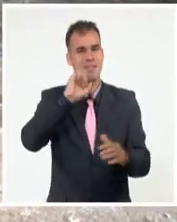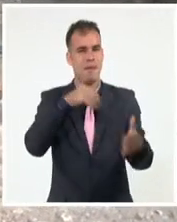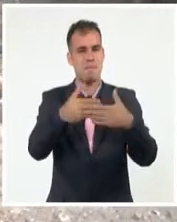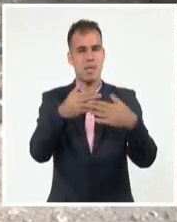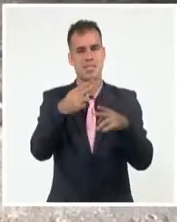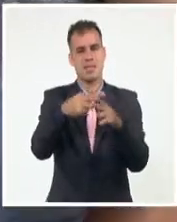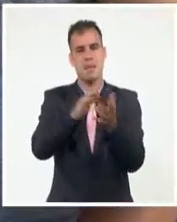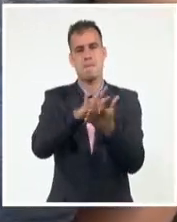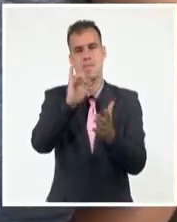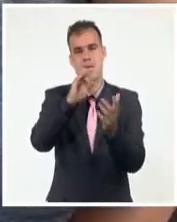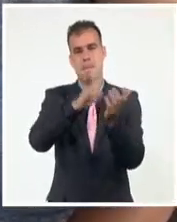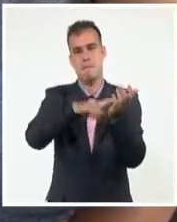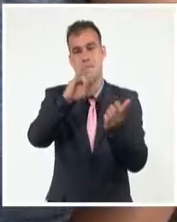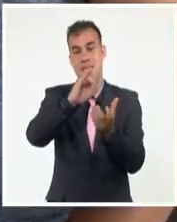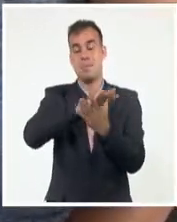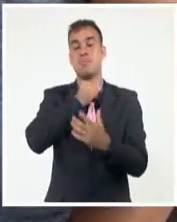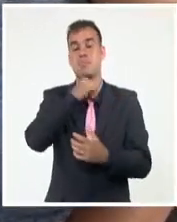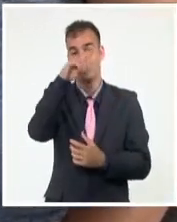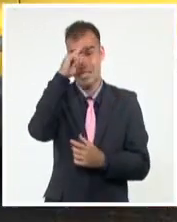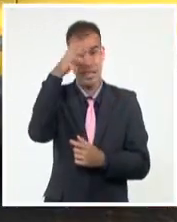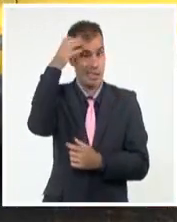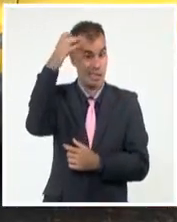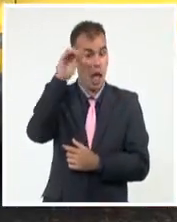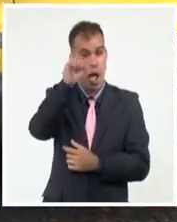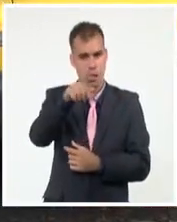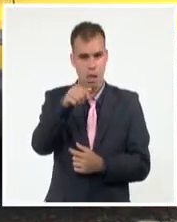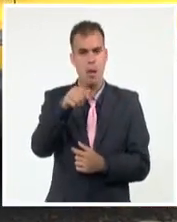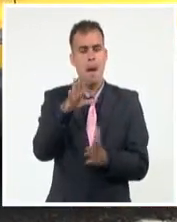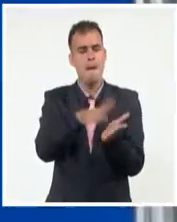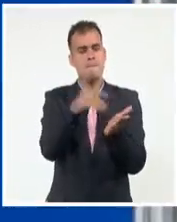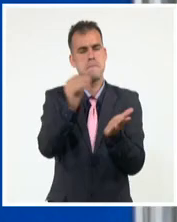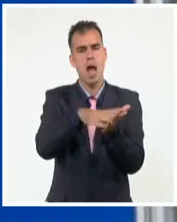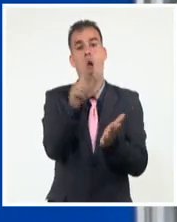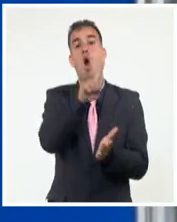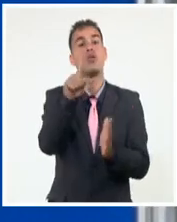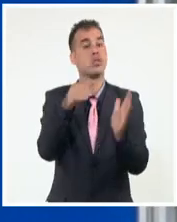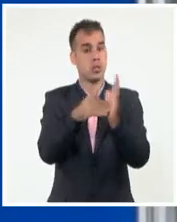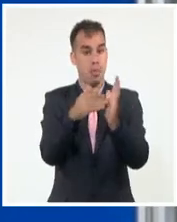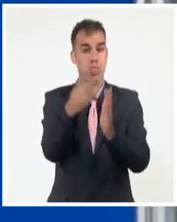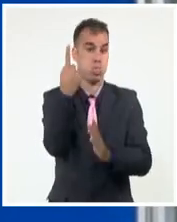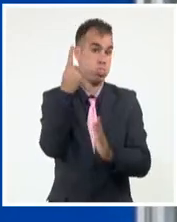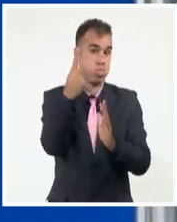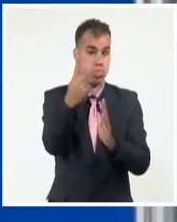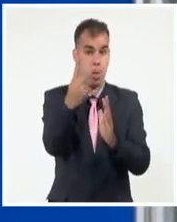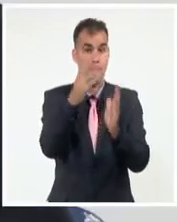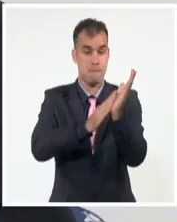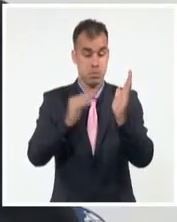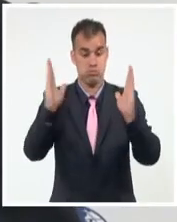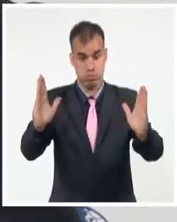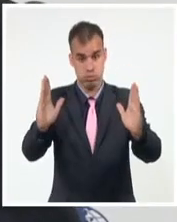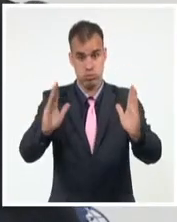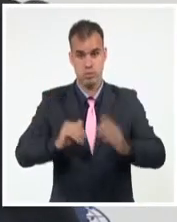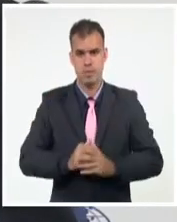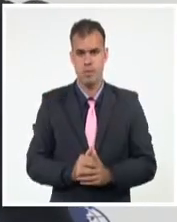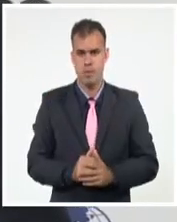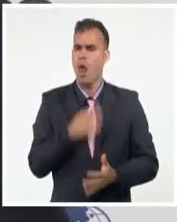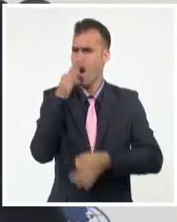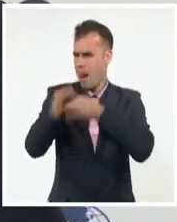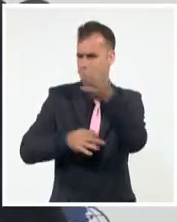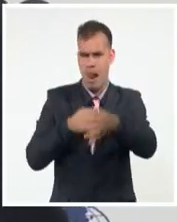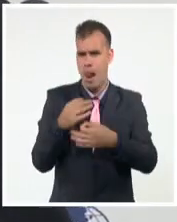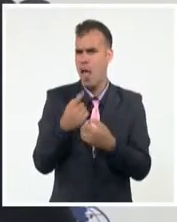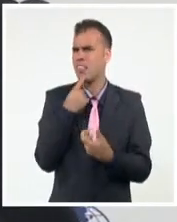no estatal que han creado unos 11.000 empleos en apenas dos meses. En declaraciones a la prensa aseguró que también